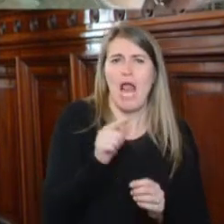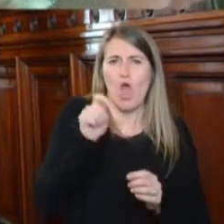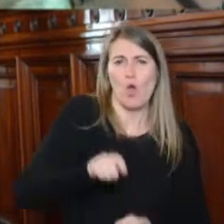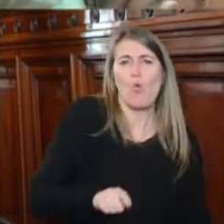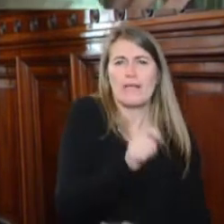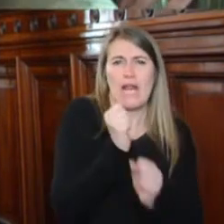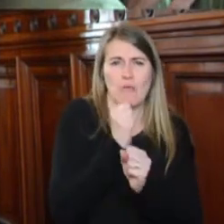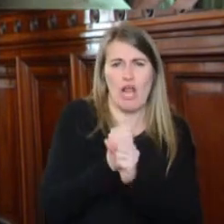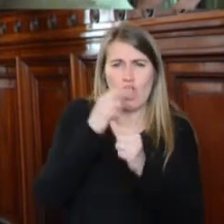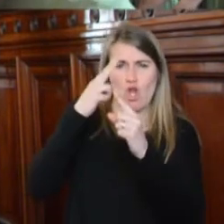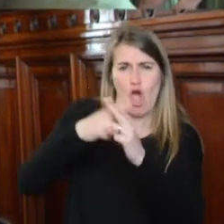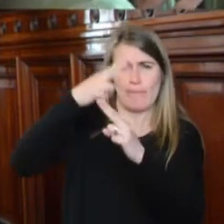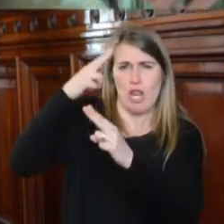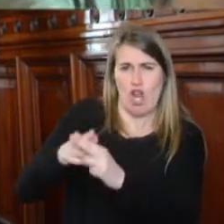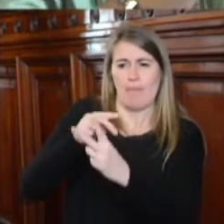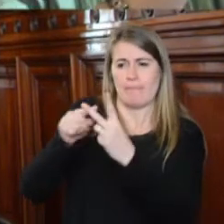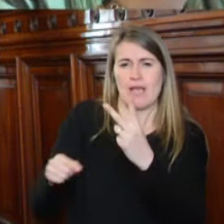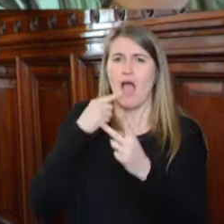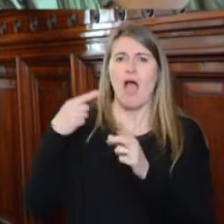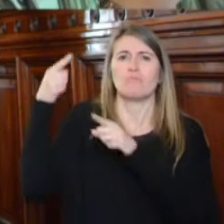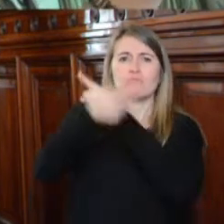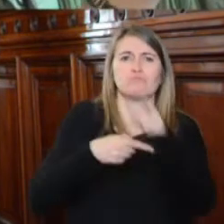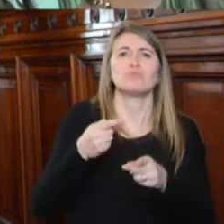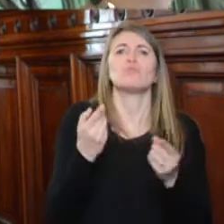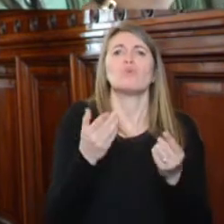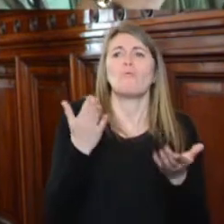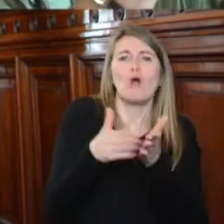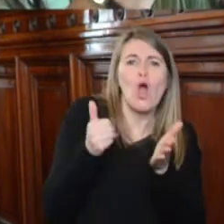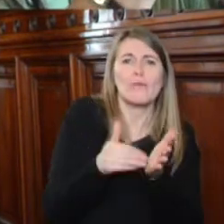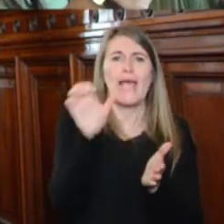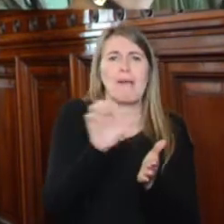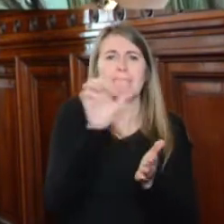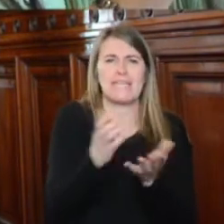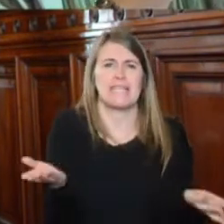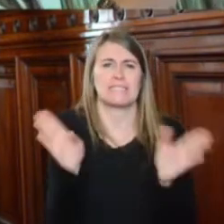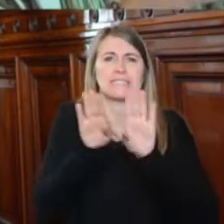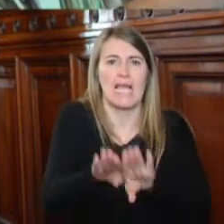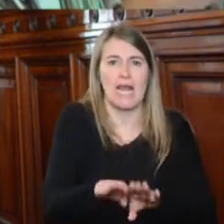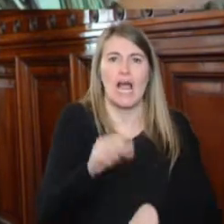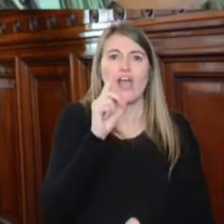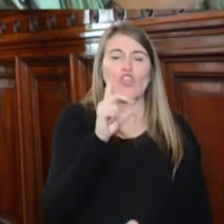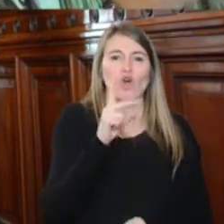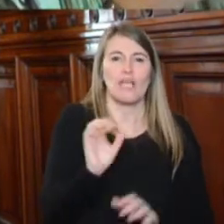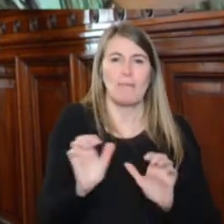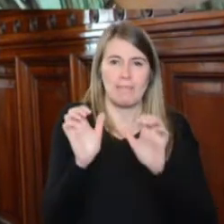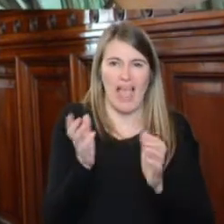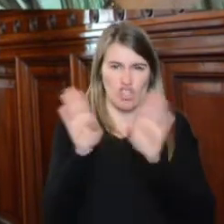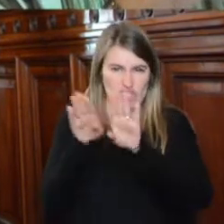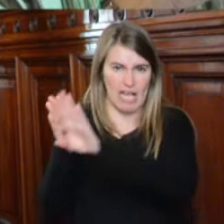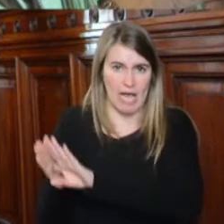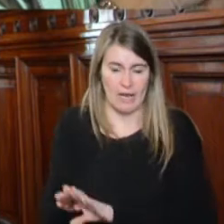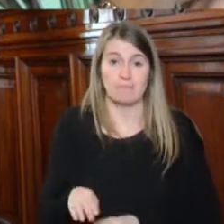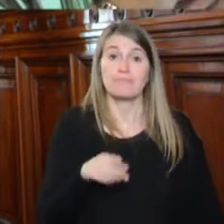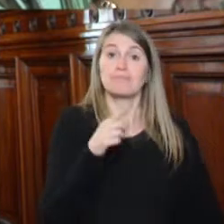Marino logran una sentencia que condena a una pyme a cerrar, le saca el trabajo a otros 10 o 12 empleados. En esa ocasión, el presidente